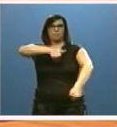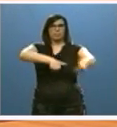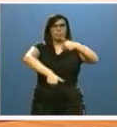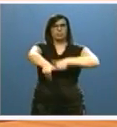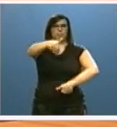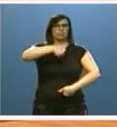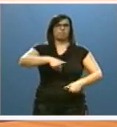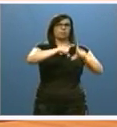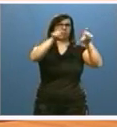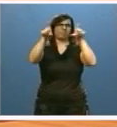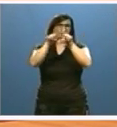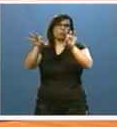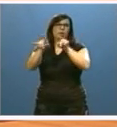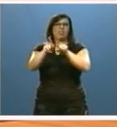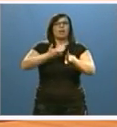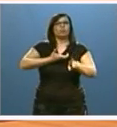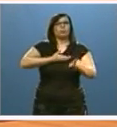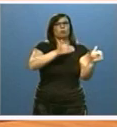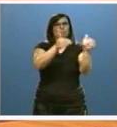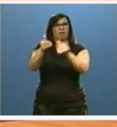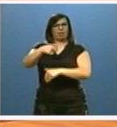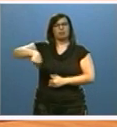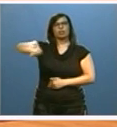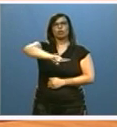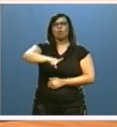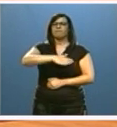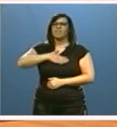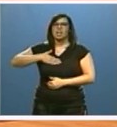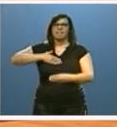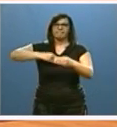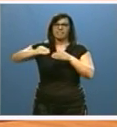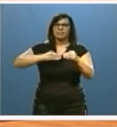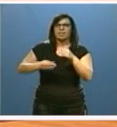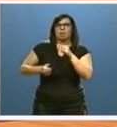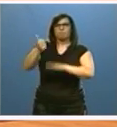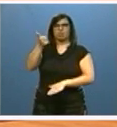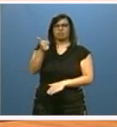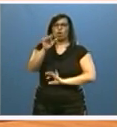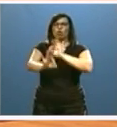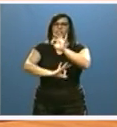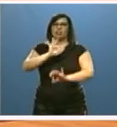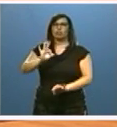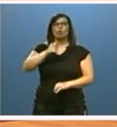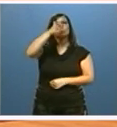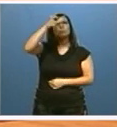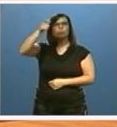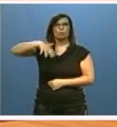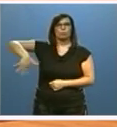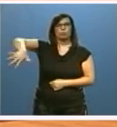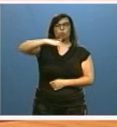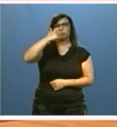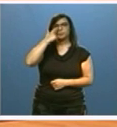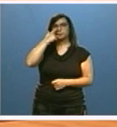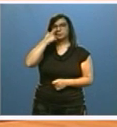locales. que van dirigidas a flexibilizar la ordenación en el ámbito rural. Entre